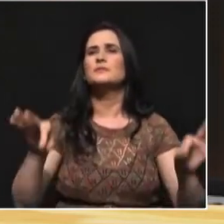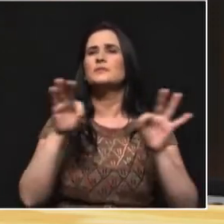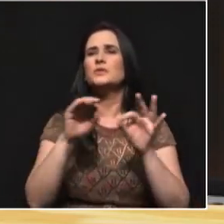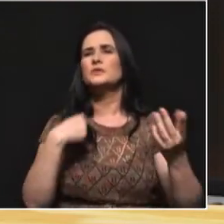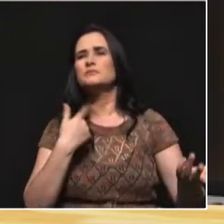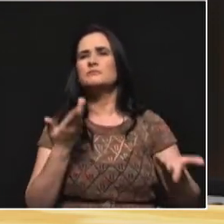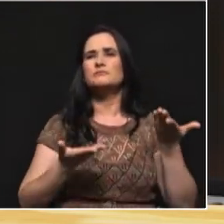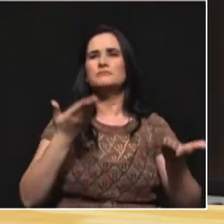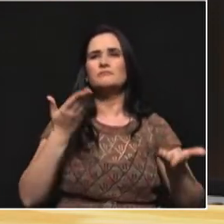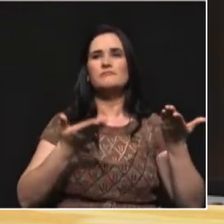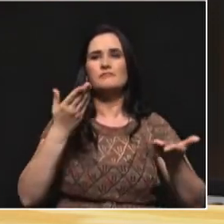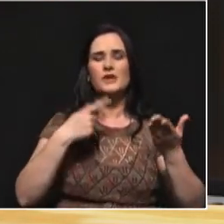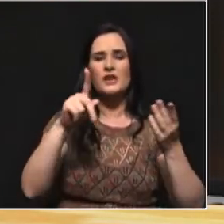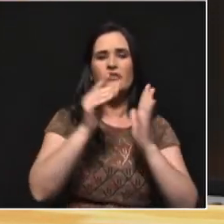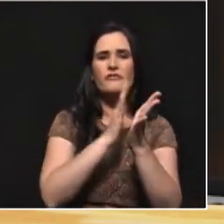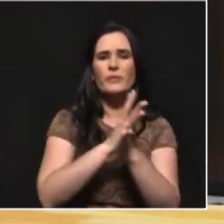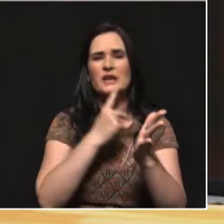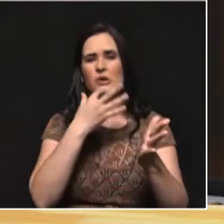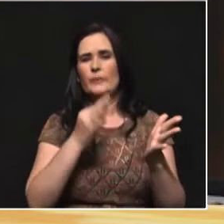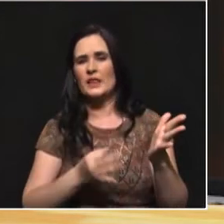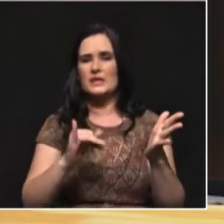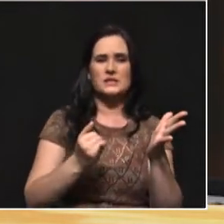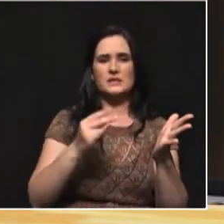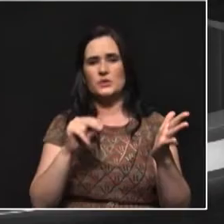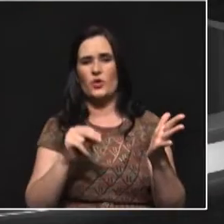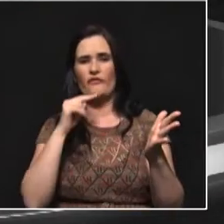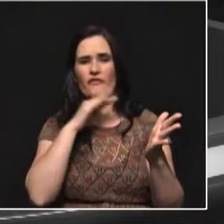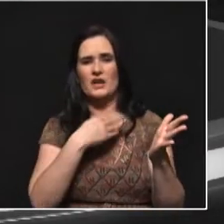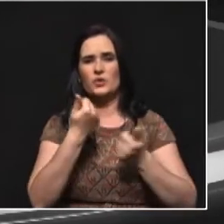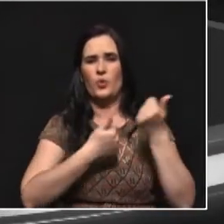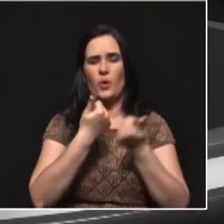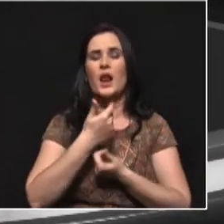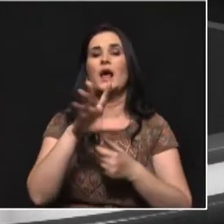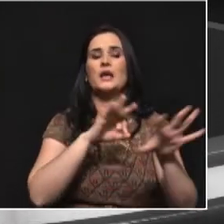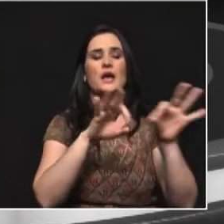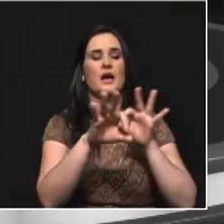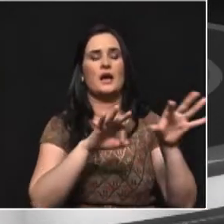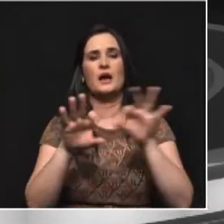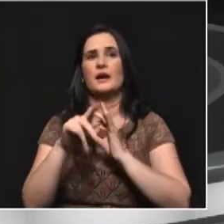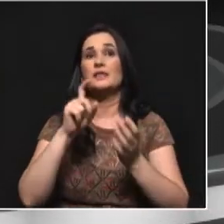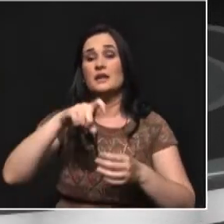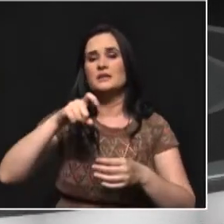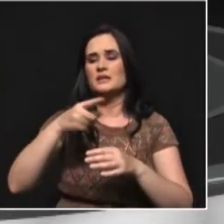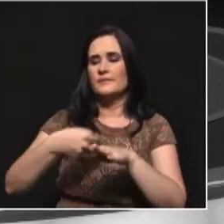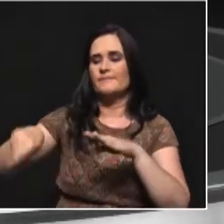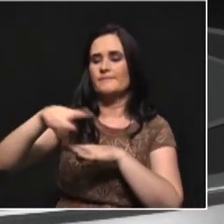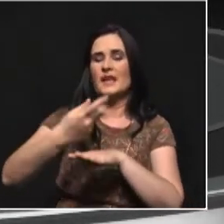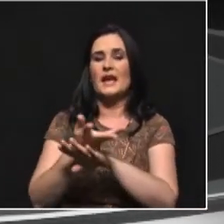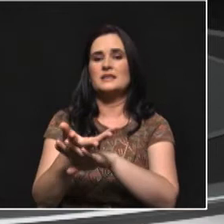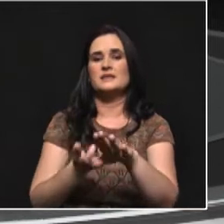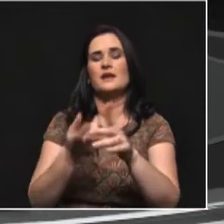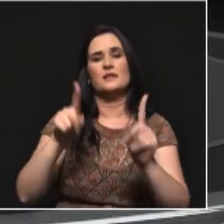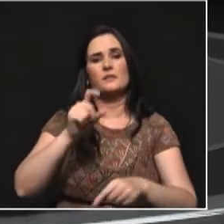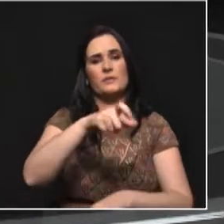información. Entonces, ahí es cuando volvemos a lo que planteamos en las dos variables. Hay que hacerle una exigencia mayor al ciudadano, porque si nos